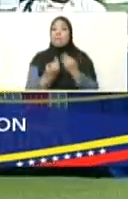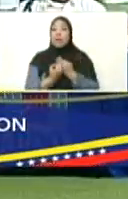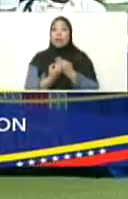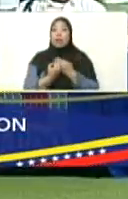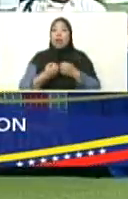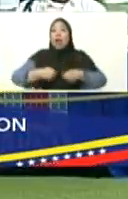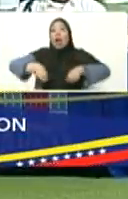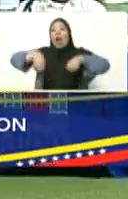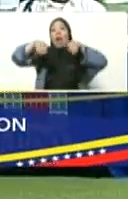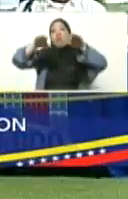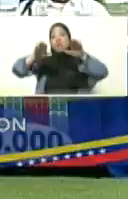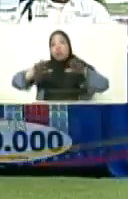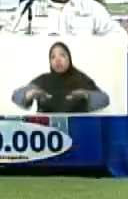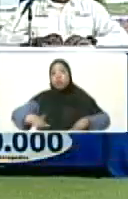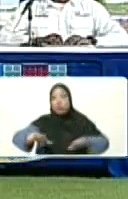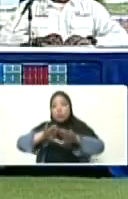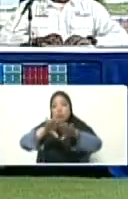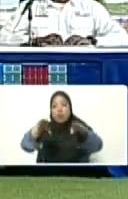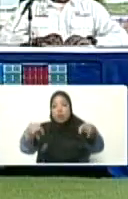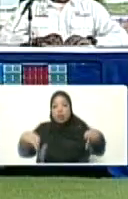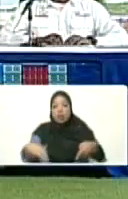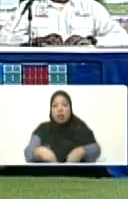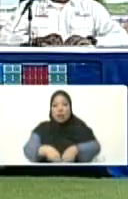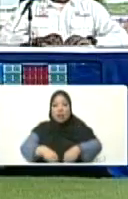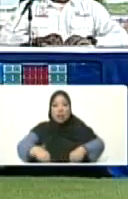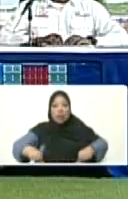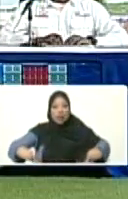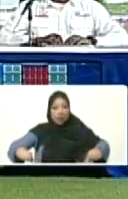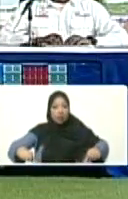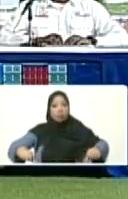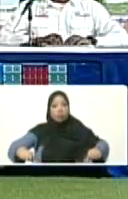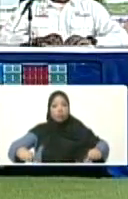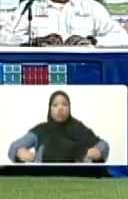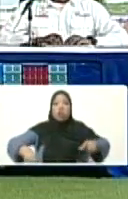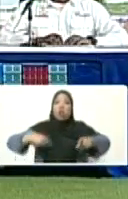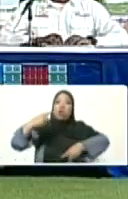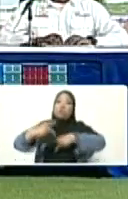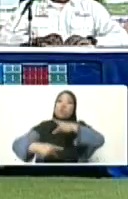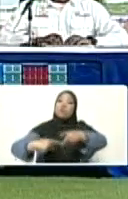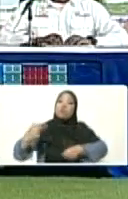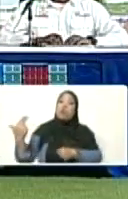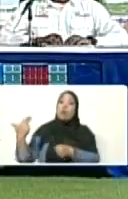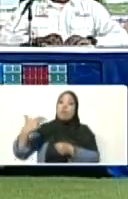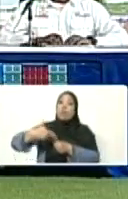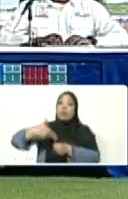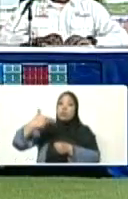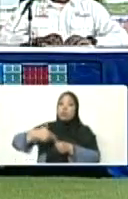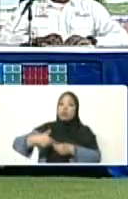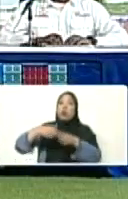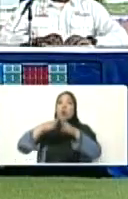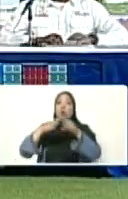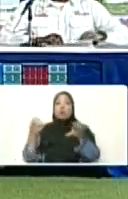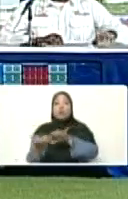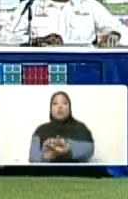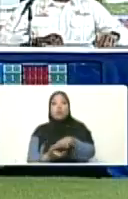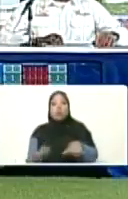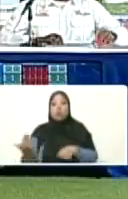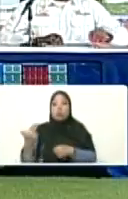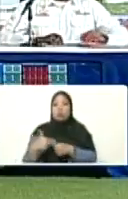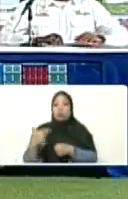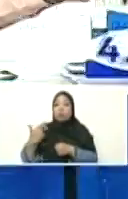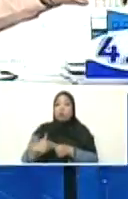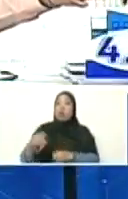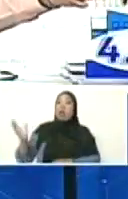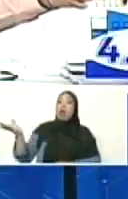abandono del campo, porque todo se concentró en producir petróleo, y toda la riqueza del petróleo venía